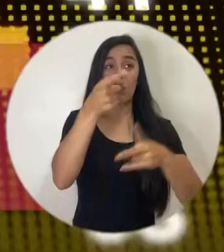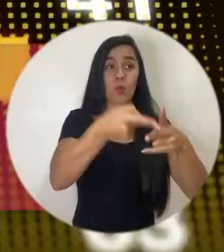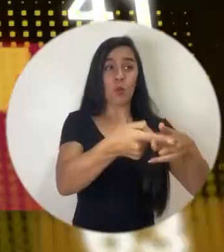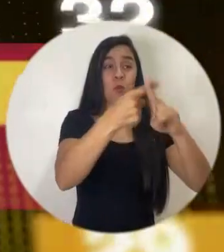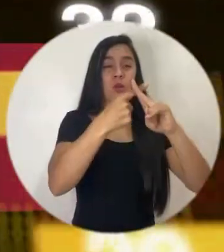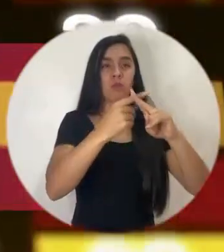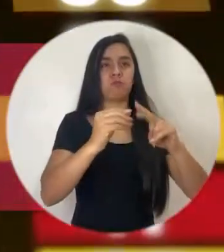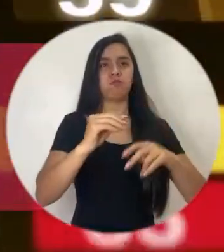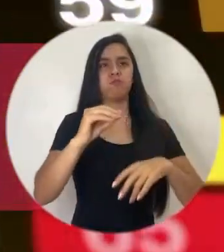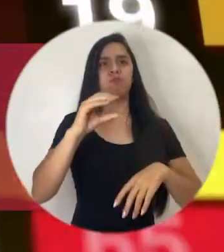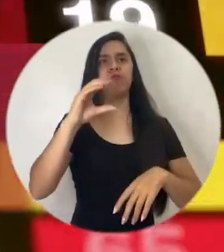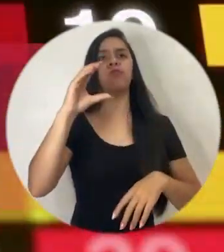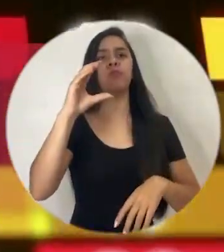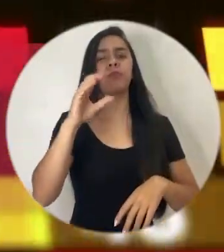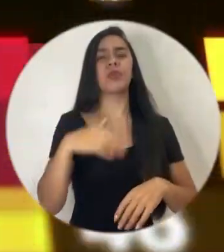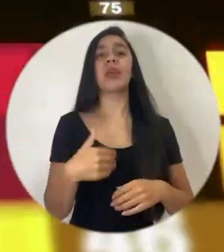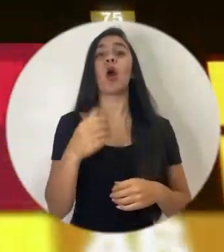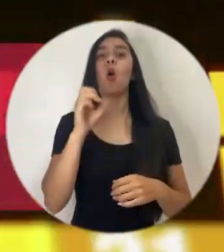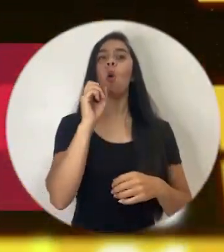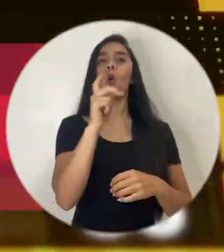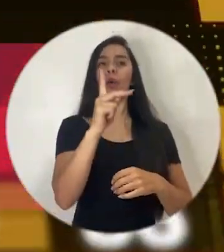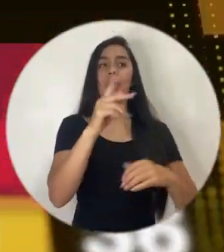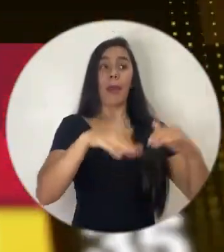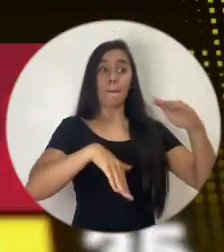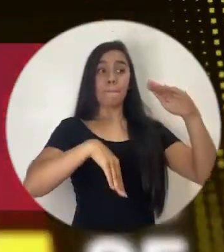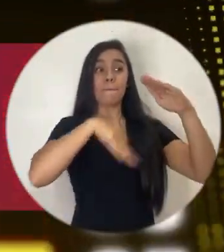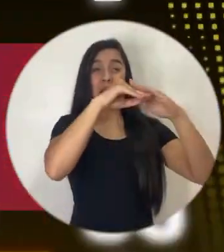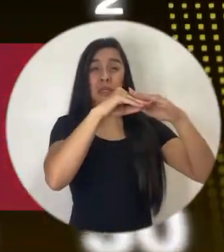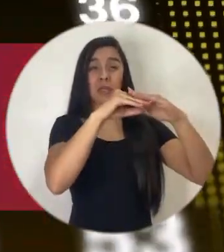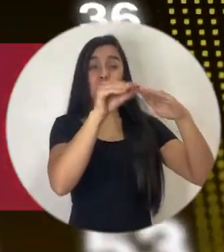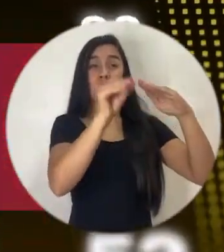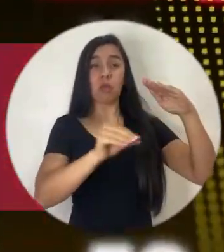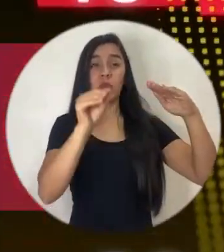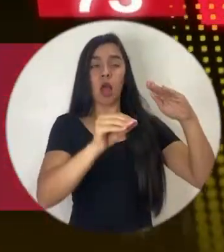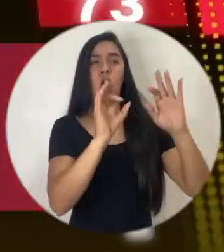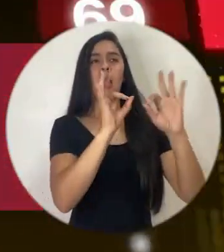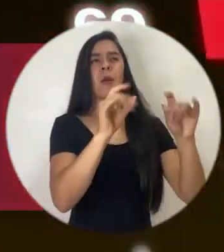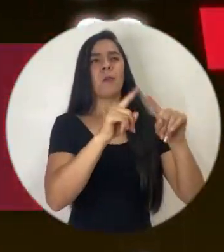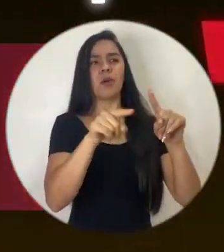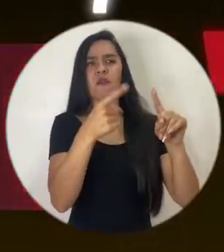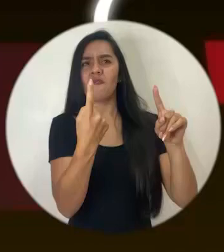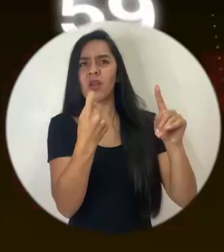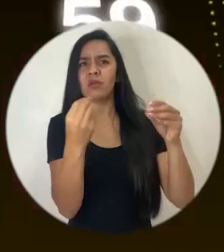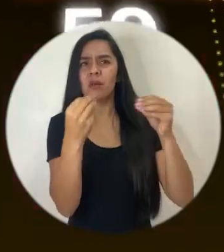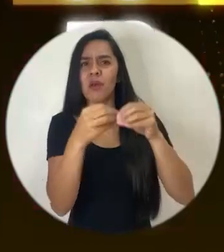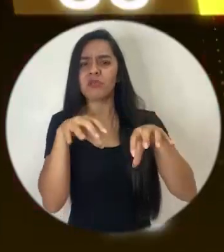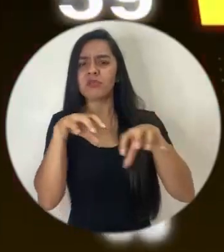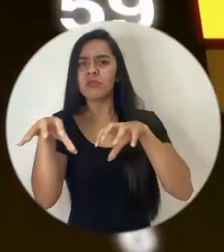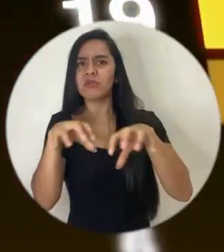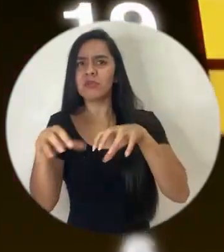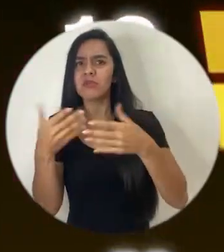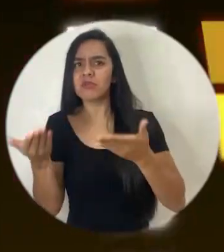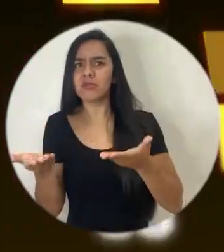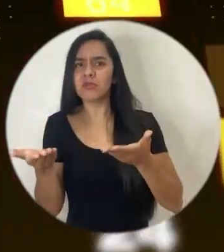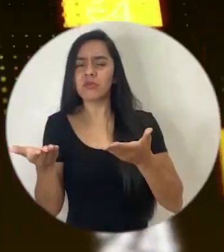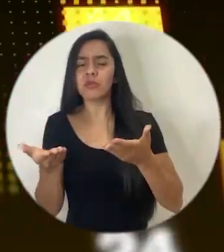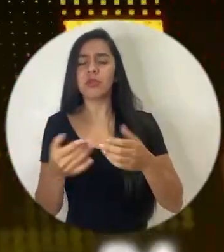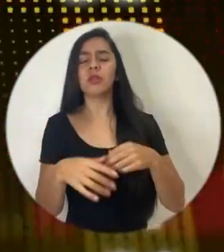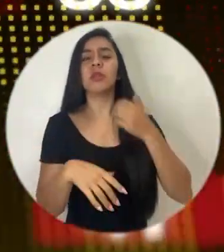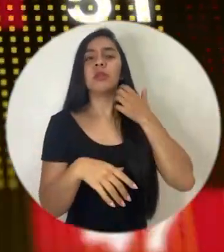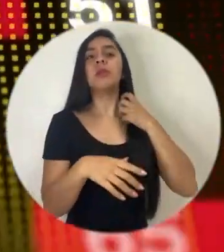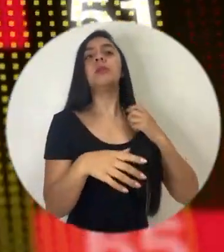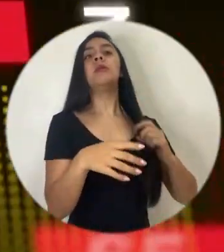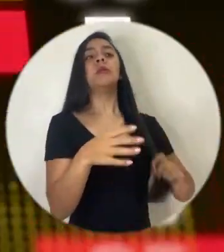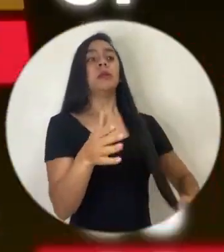máxima está bien, pero se queda corto. Por otro lado, hemos insistido en el